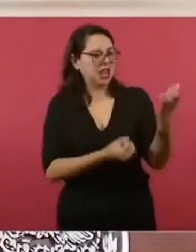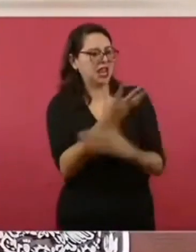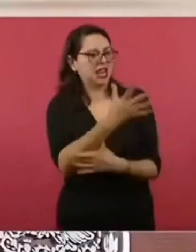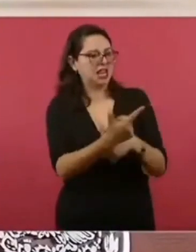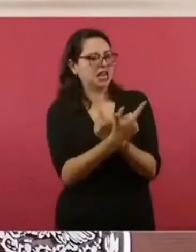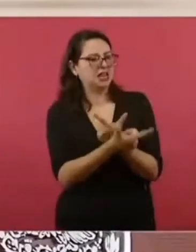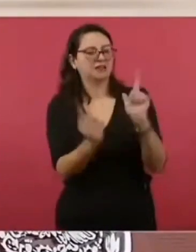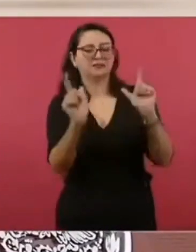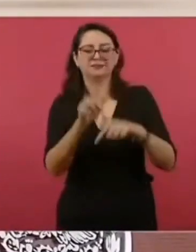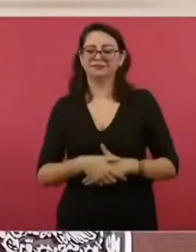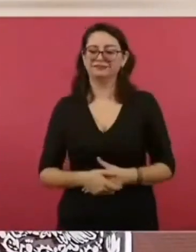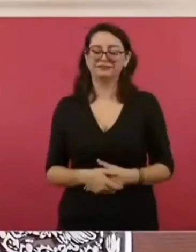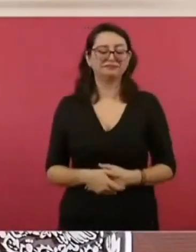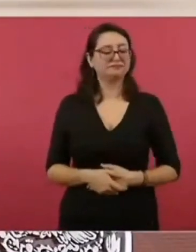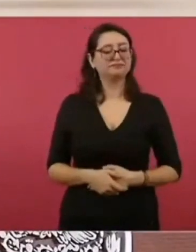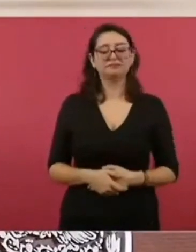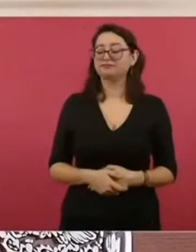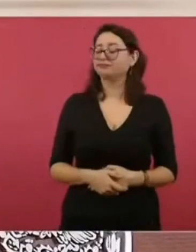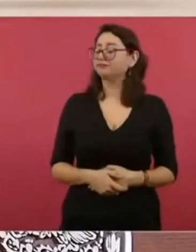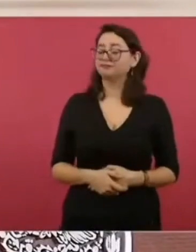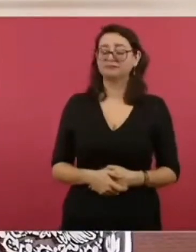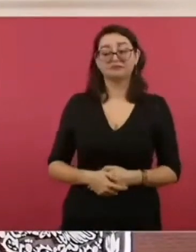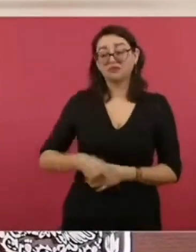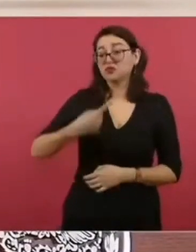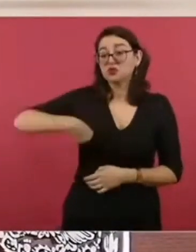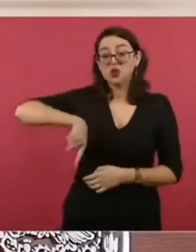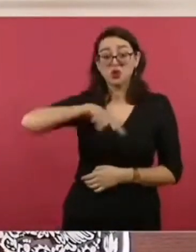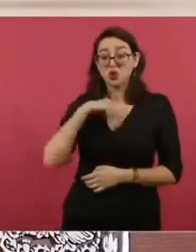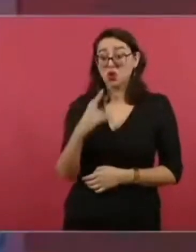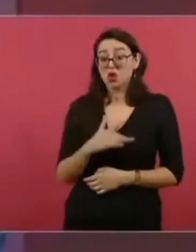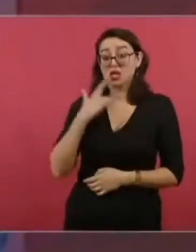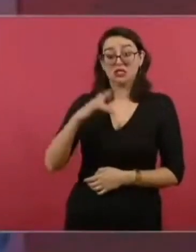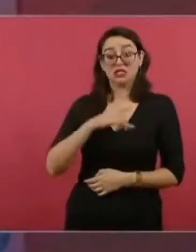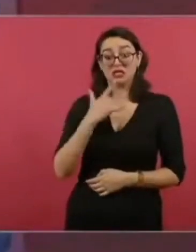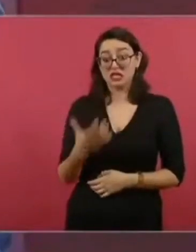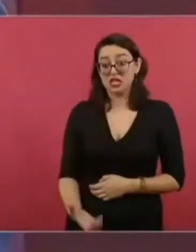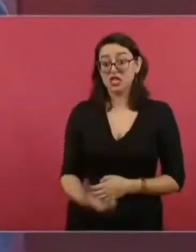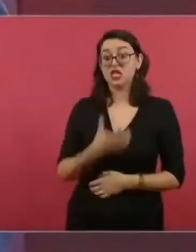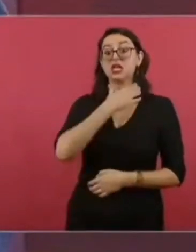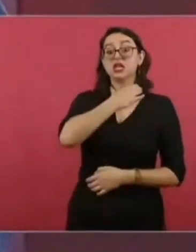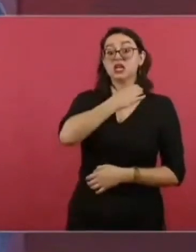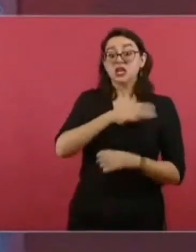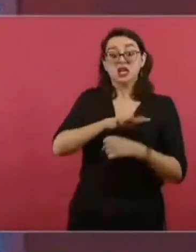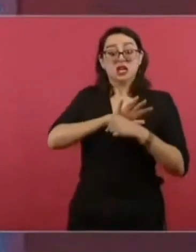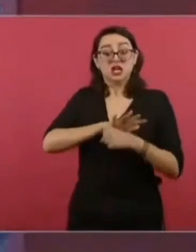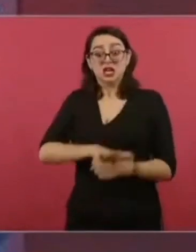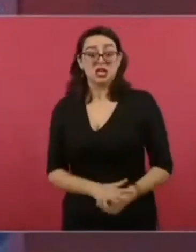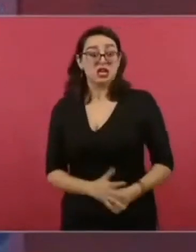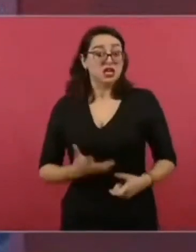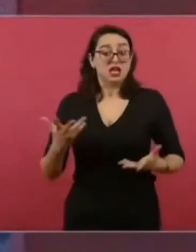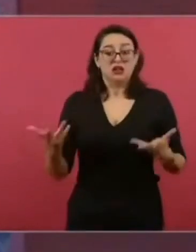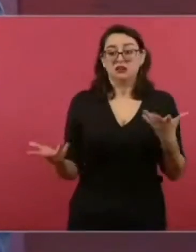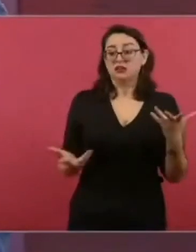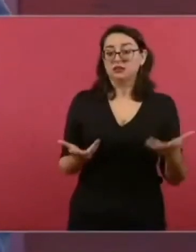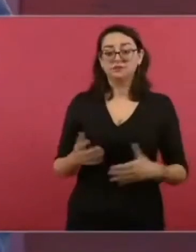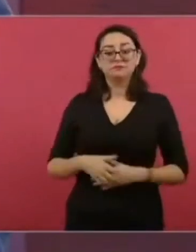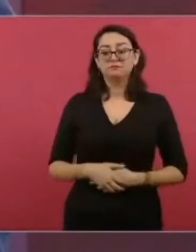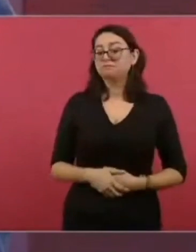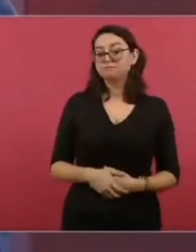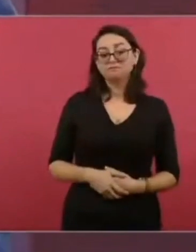nos va a ayudar y ni modo. Hay que buscar alternativas